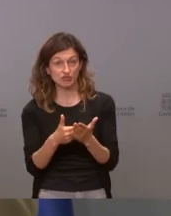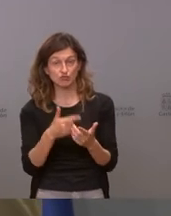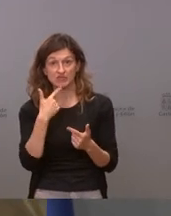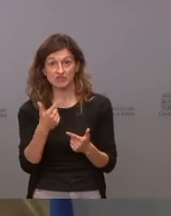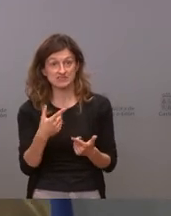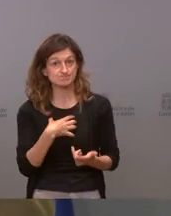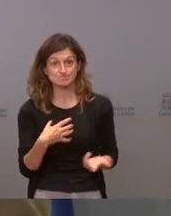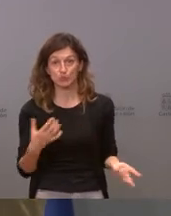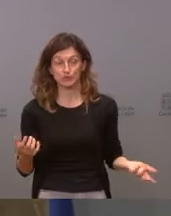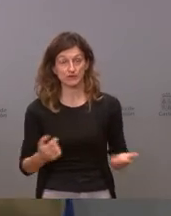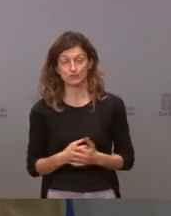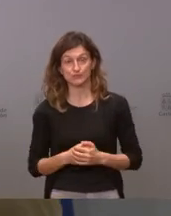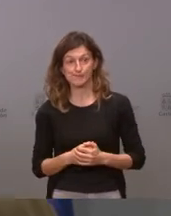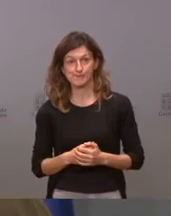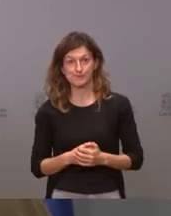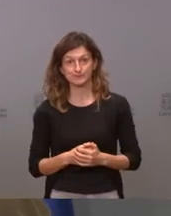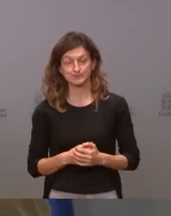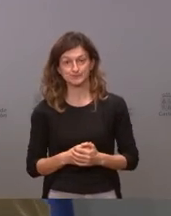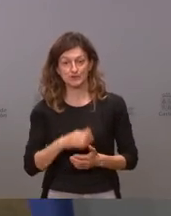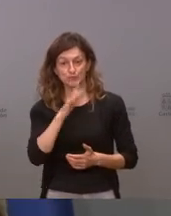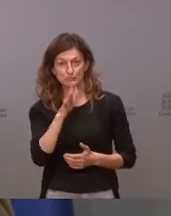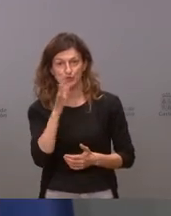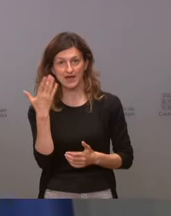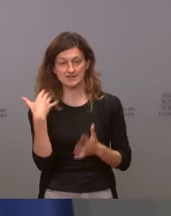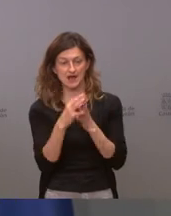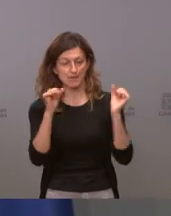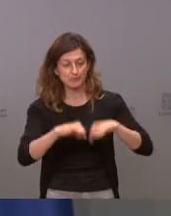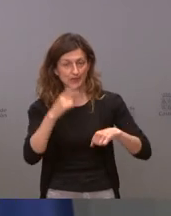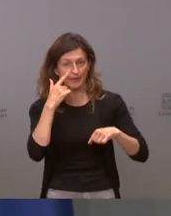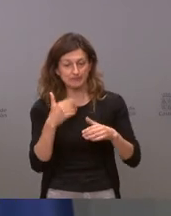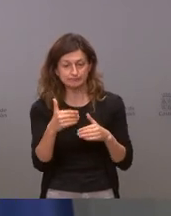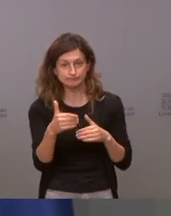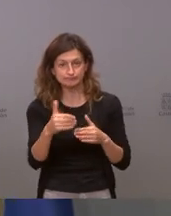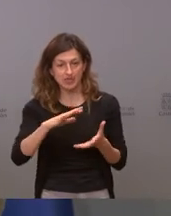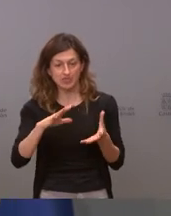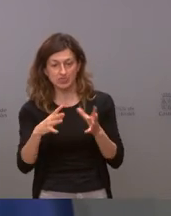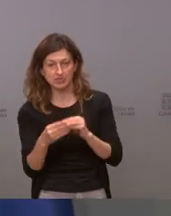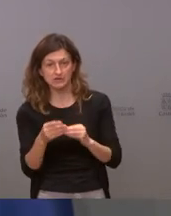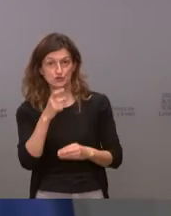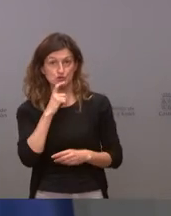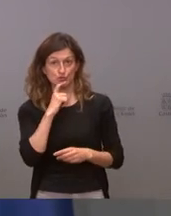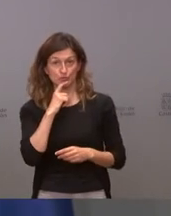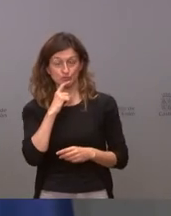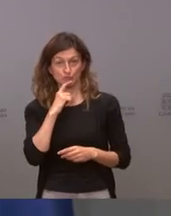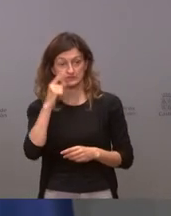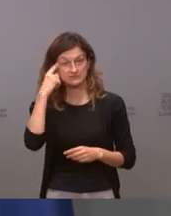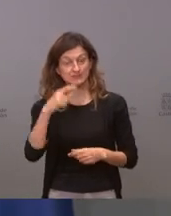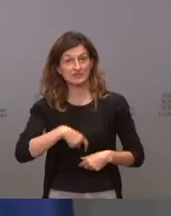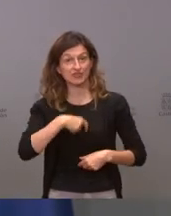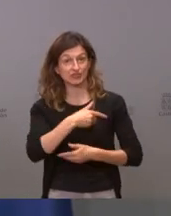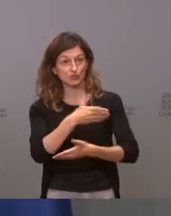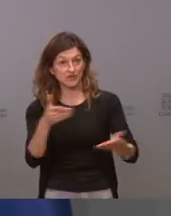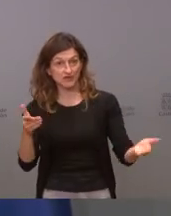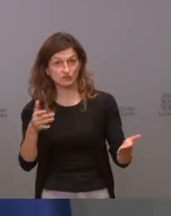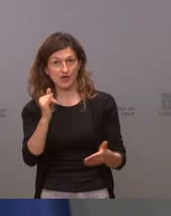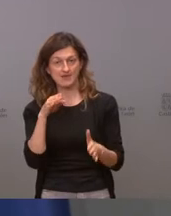decir porque efectivamente se ha aprobado ayer hay que ver cómo lo vamos a implementar nosotros saben ustedes que todos los ciudadanos tienen